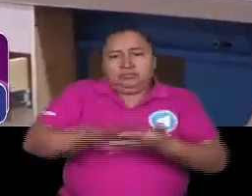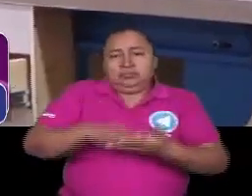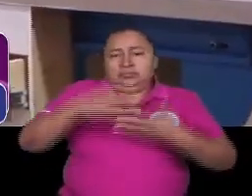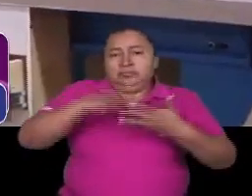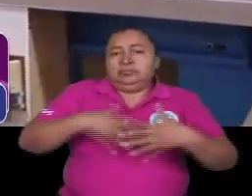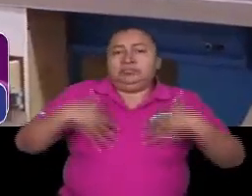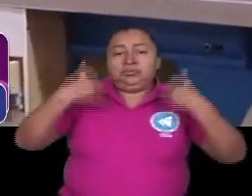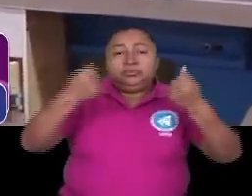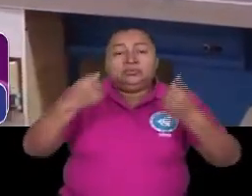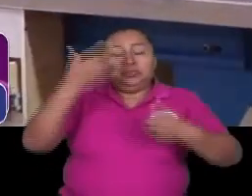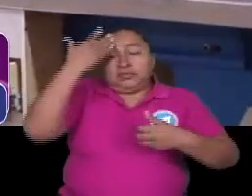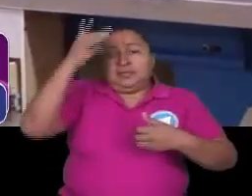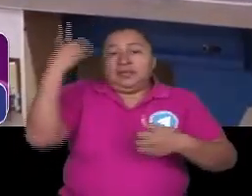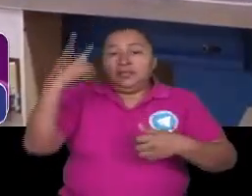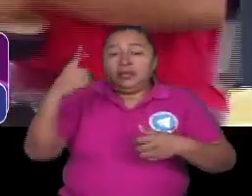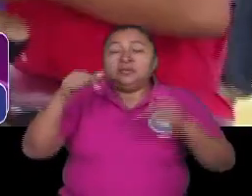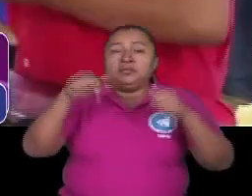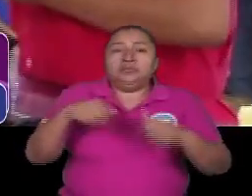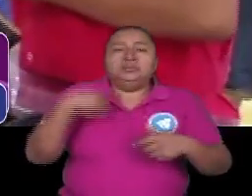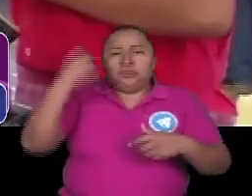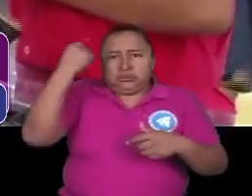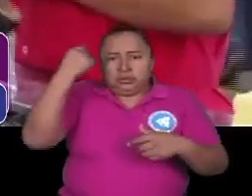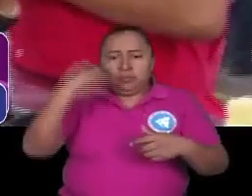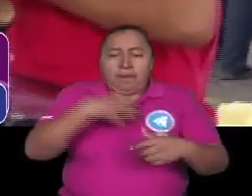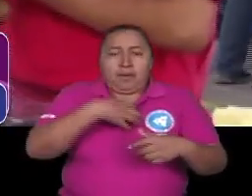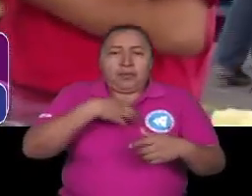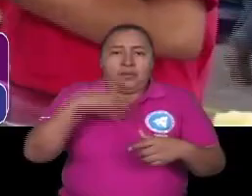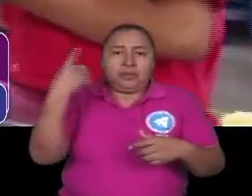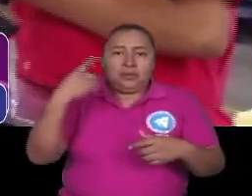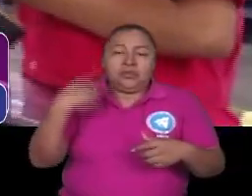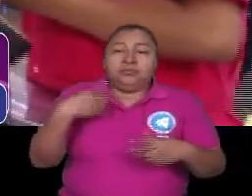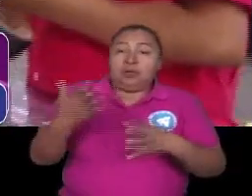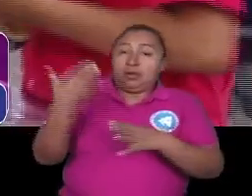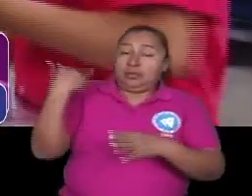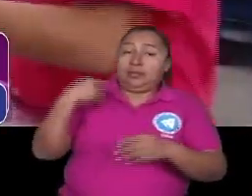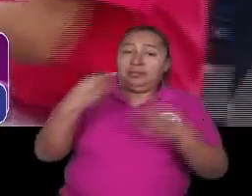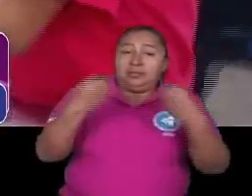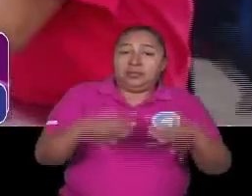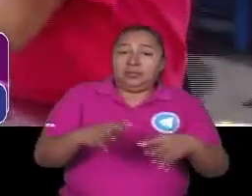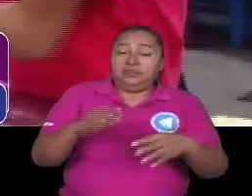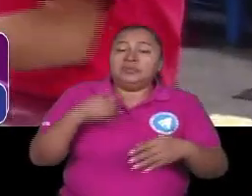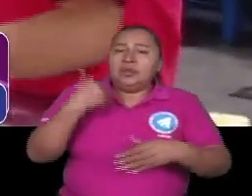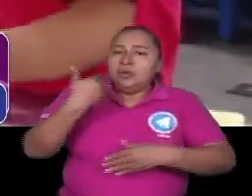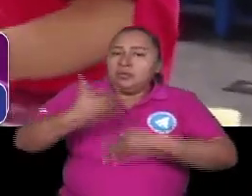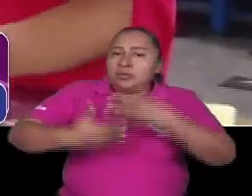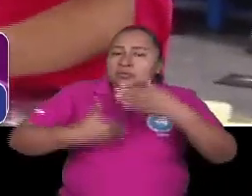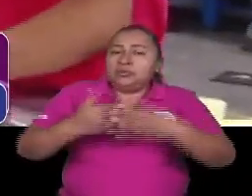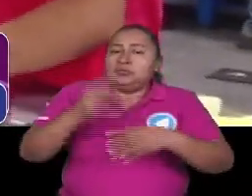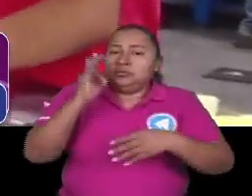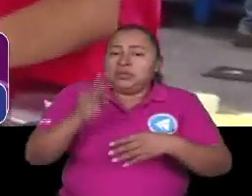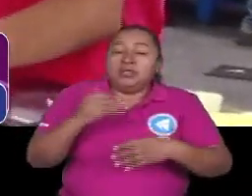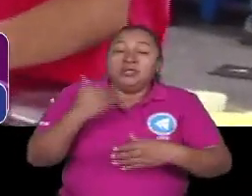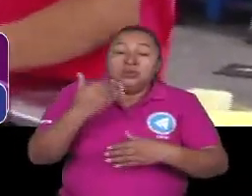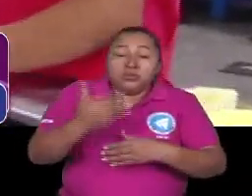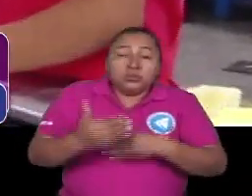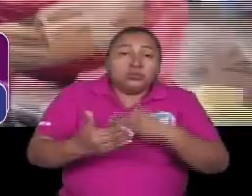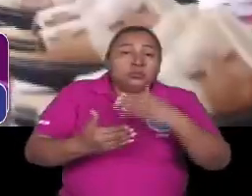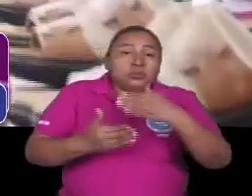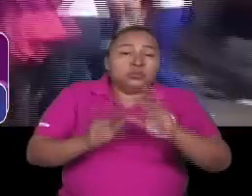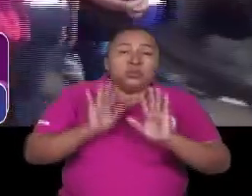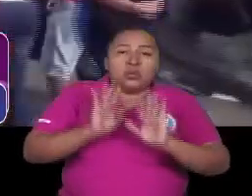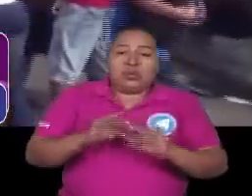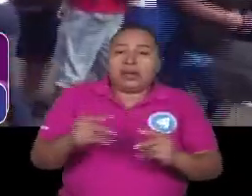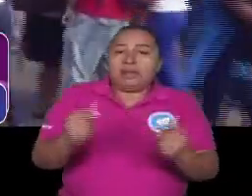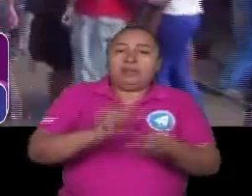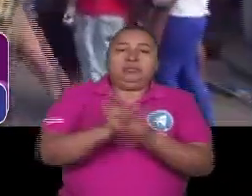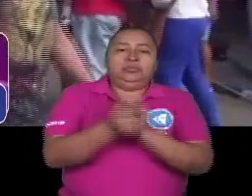y estamos conscientes de los derechos, además de los derechos que nos negó la dictadura. Y que es un proceso efectivamente lento, porque los cambios sociales no son